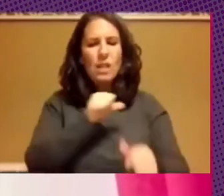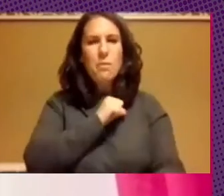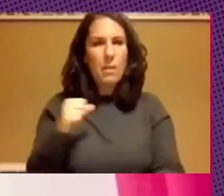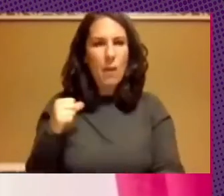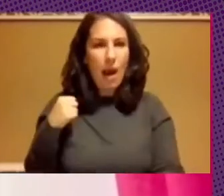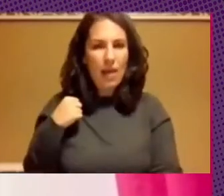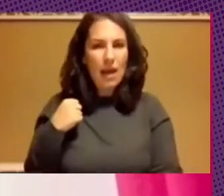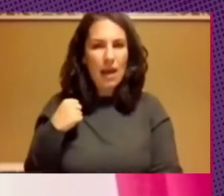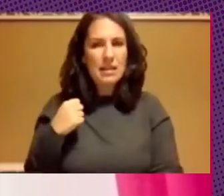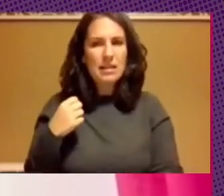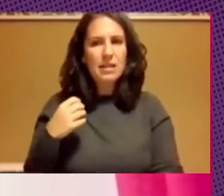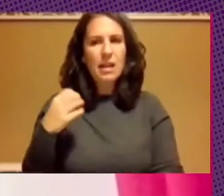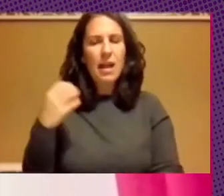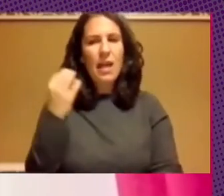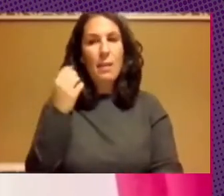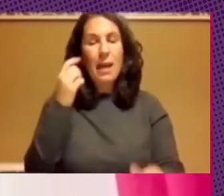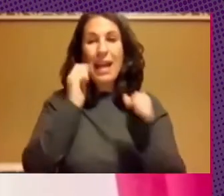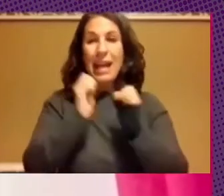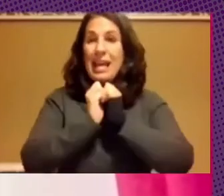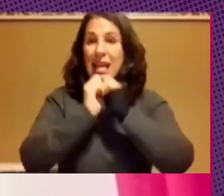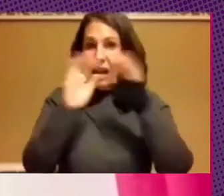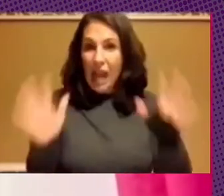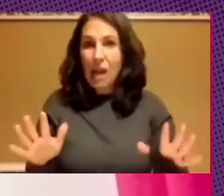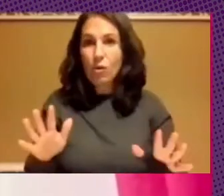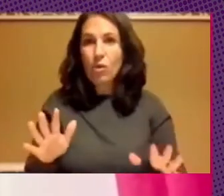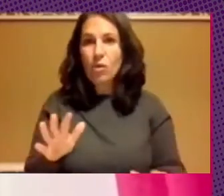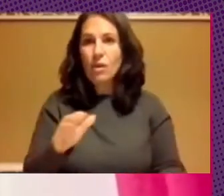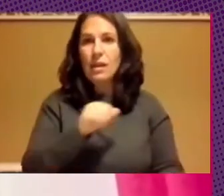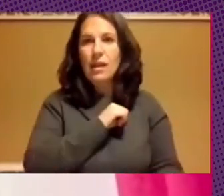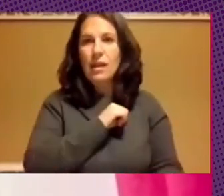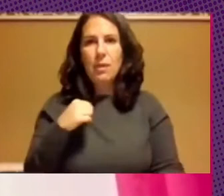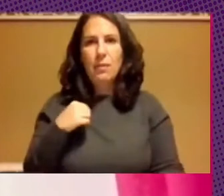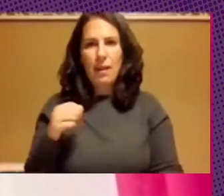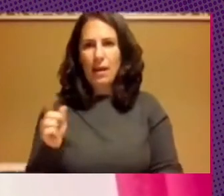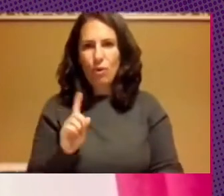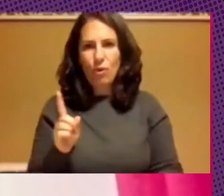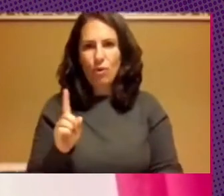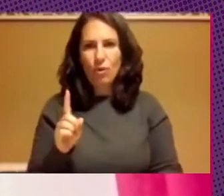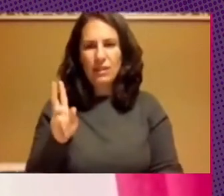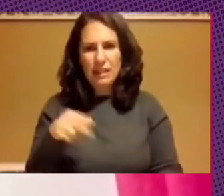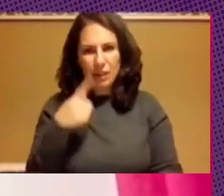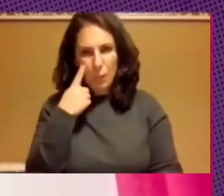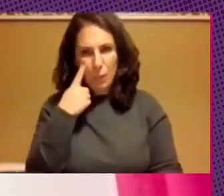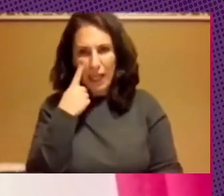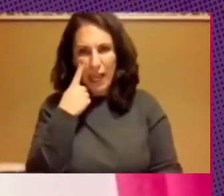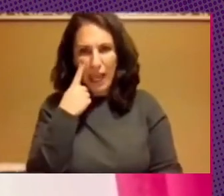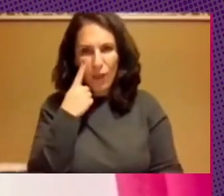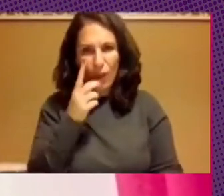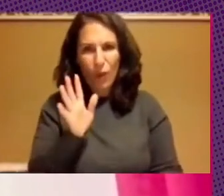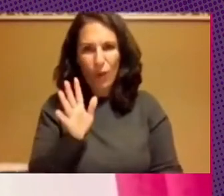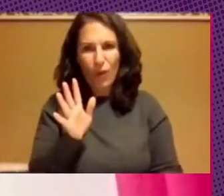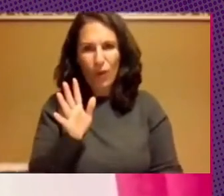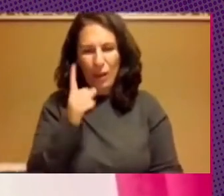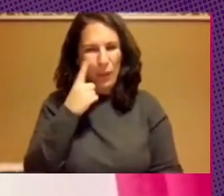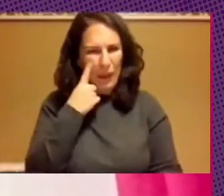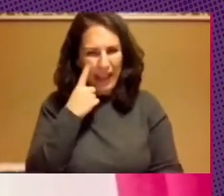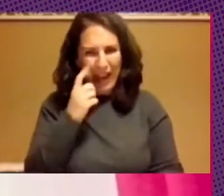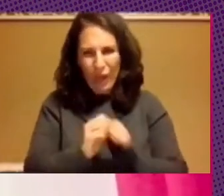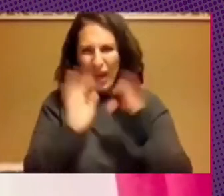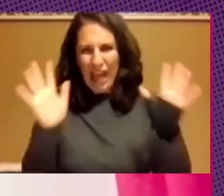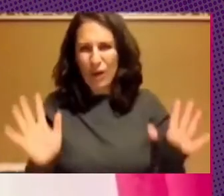hay que tener bien claro que privada no está siendo vigilada claramente vigilada